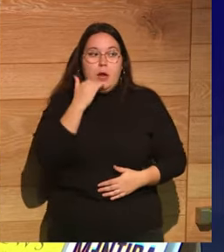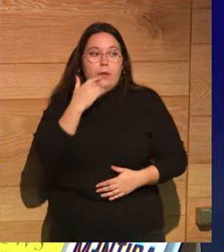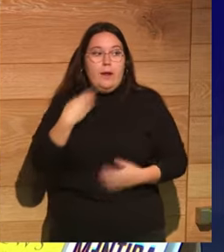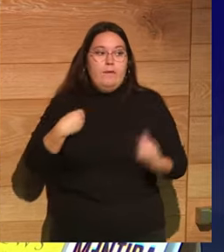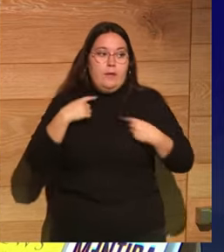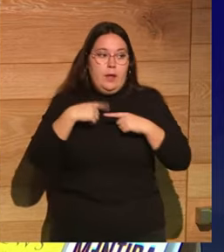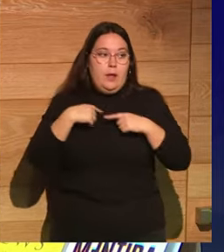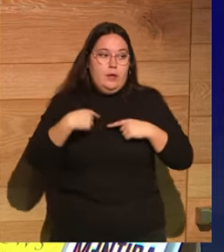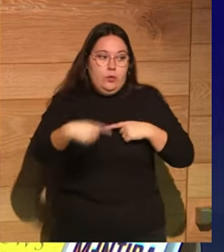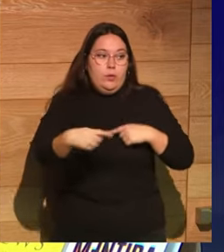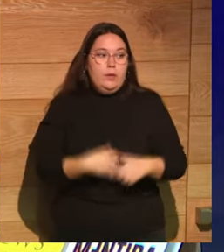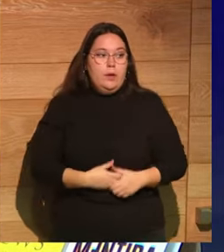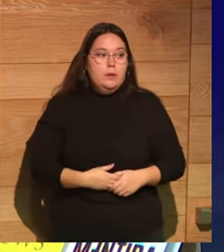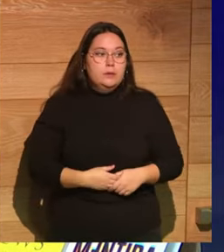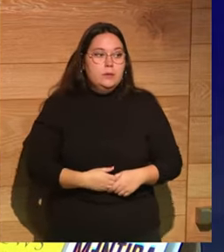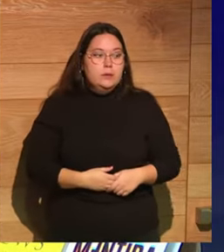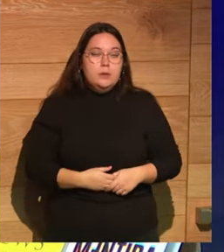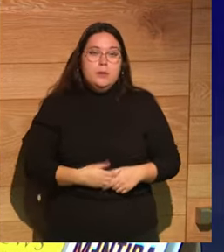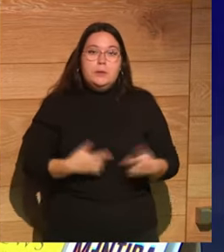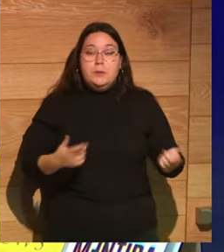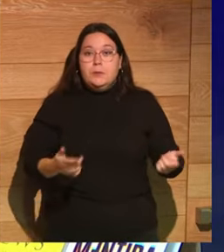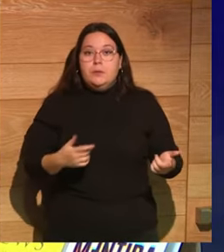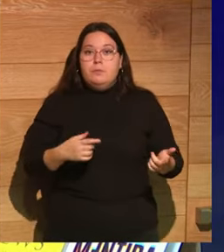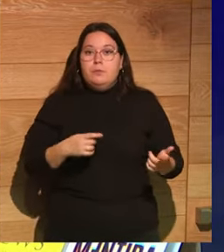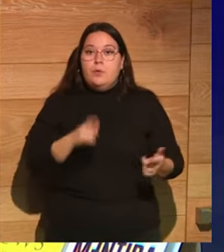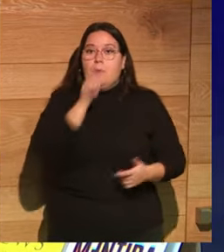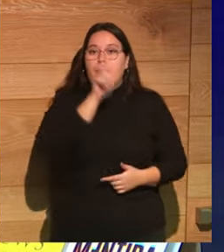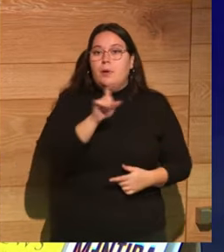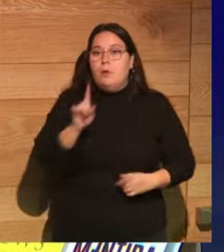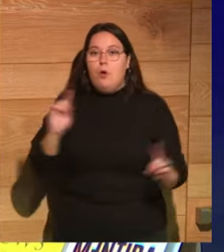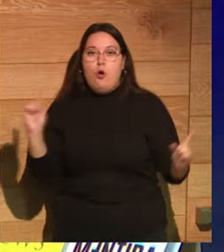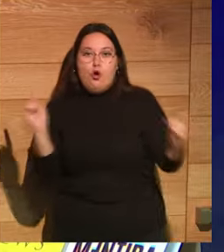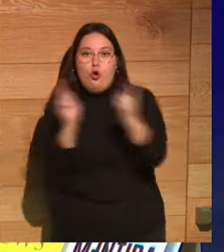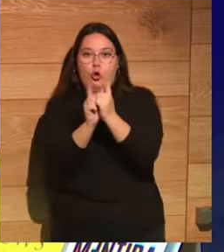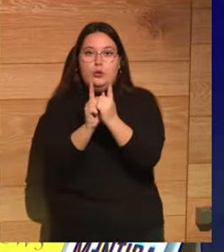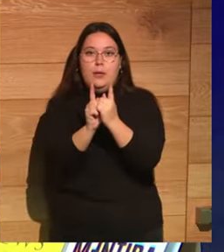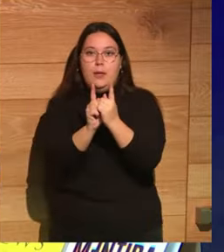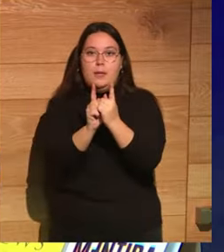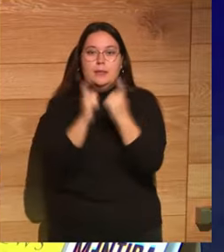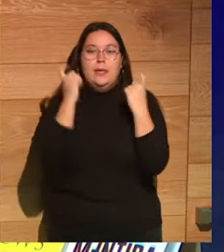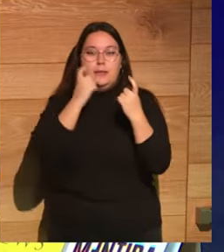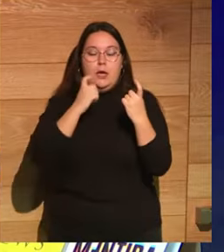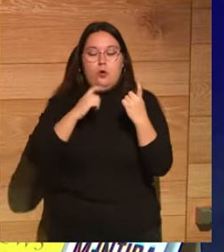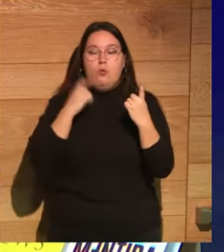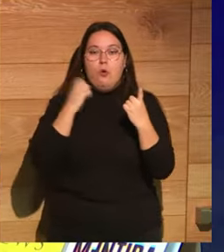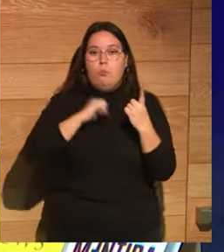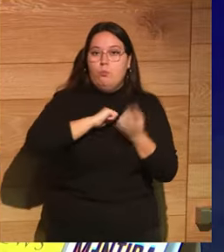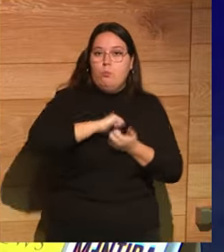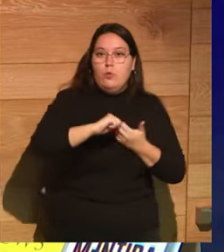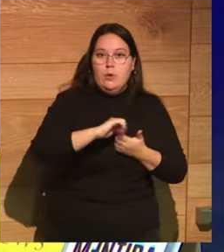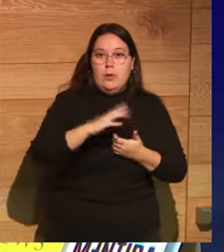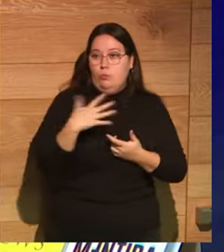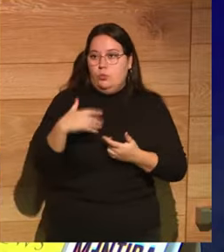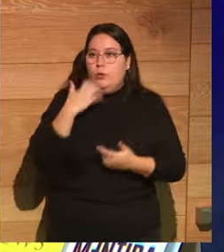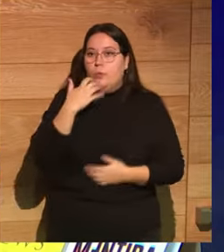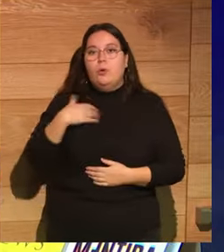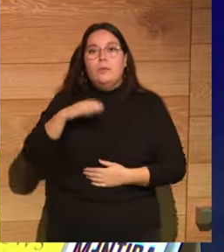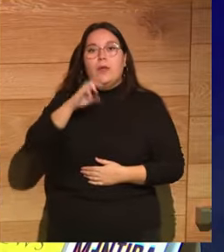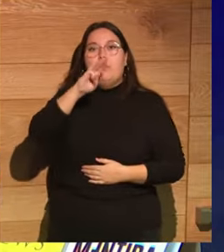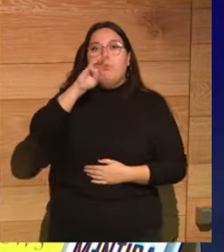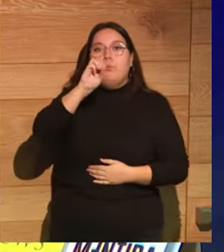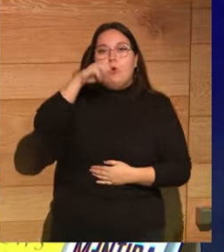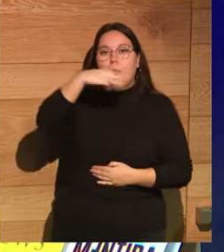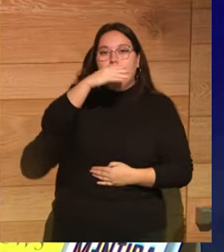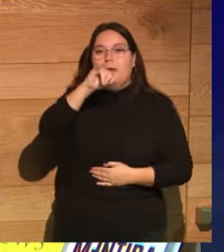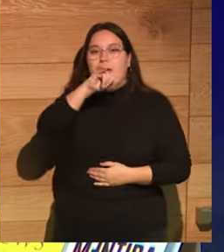vida cotidiana. Yo creo que el descrédito de una persona contra otra estaba en todas partes. Por ejemplo, vamos a irnos a Pompeya,